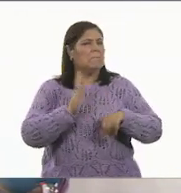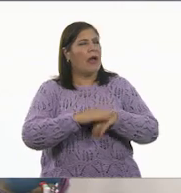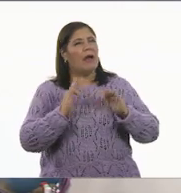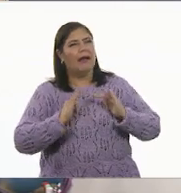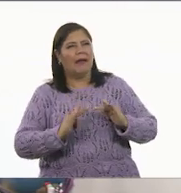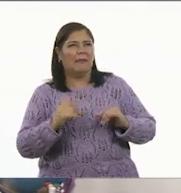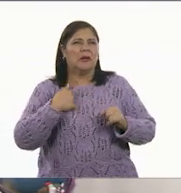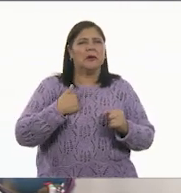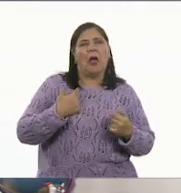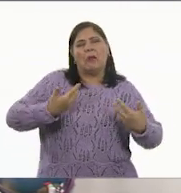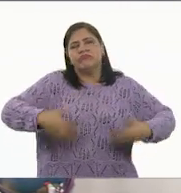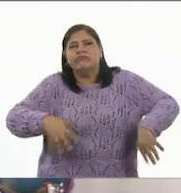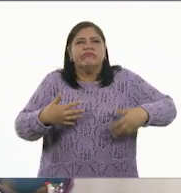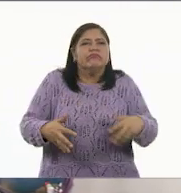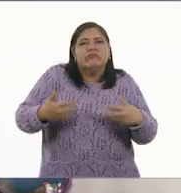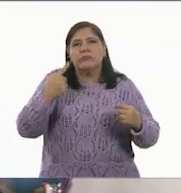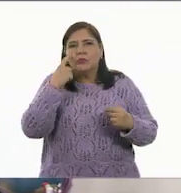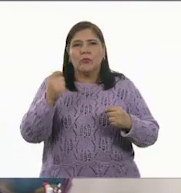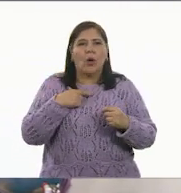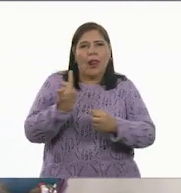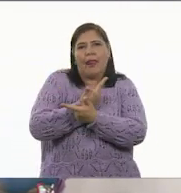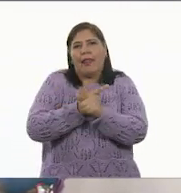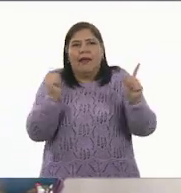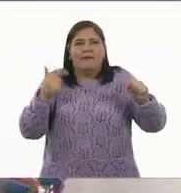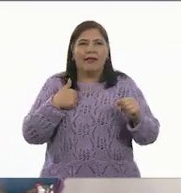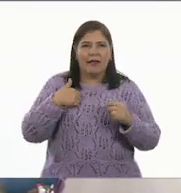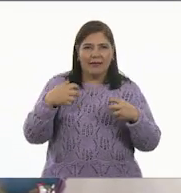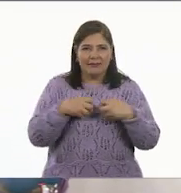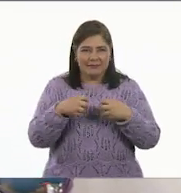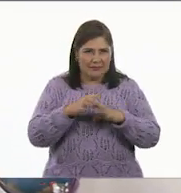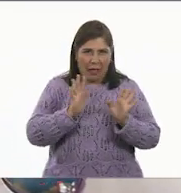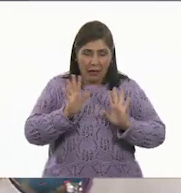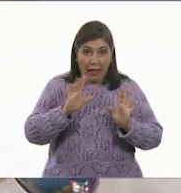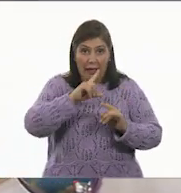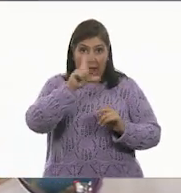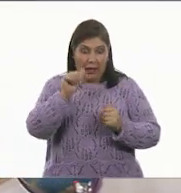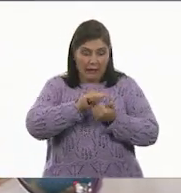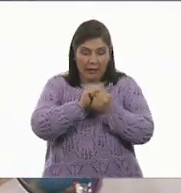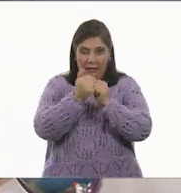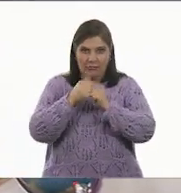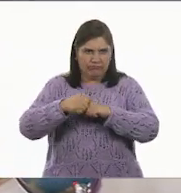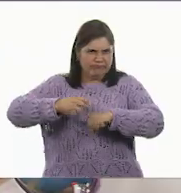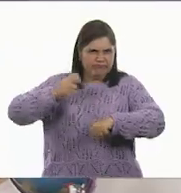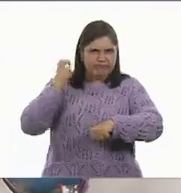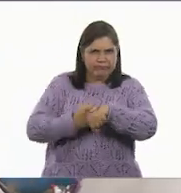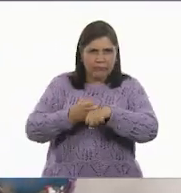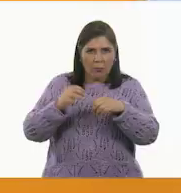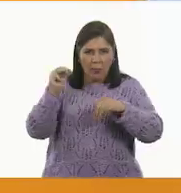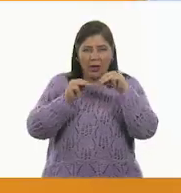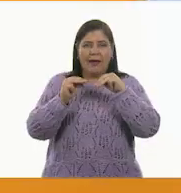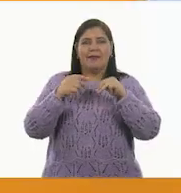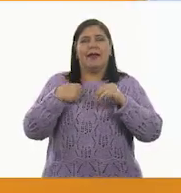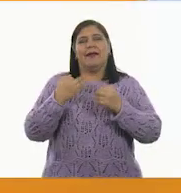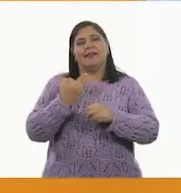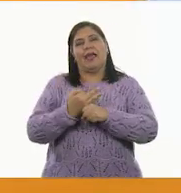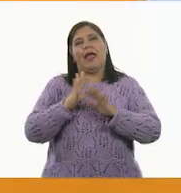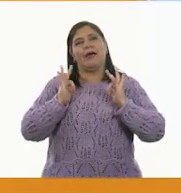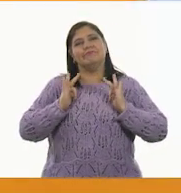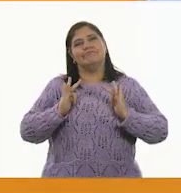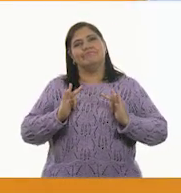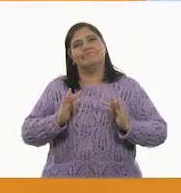pila, liberé tensión, pero después de convertirme en una montaña, ya estoy en otro nivel. Ok.